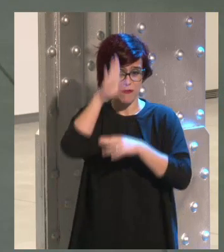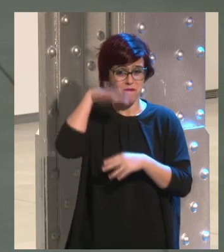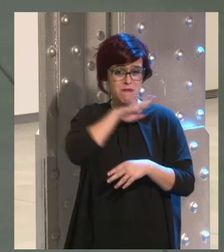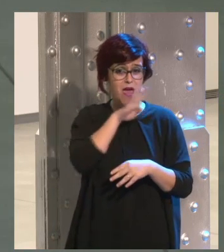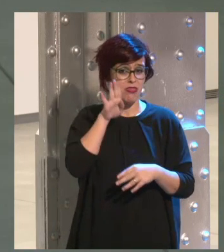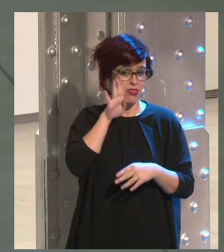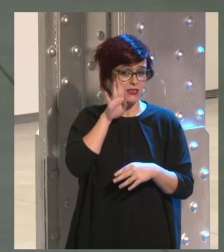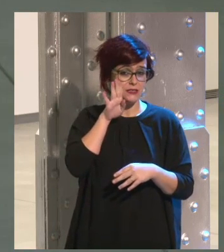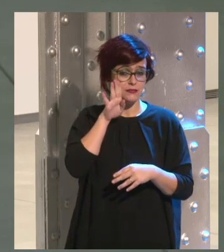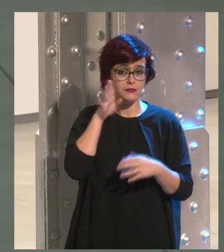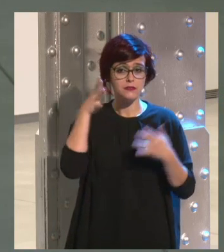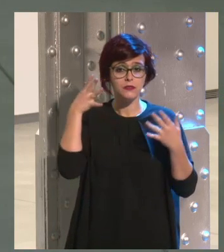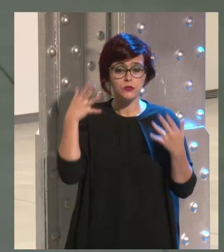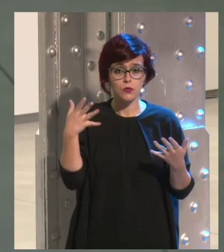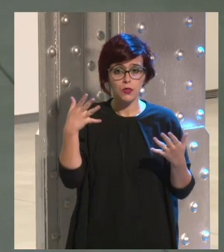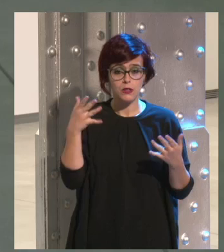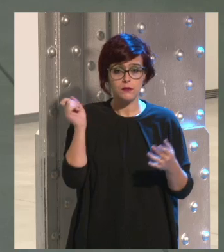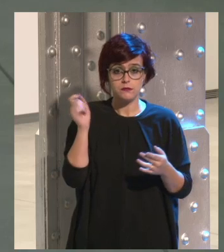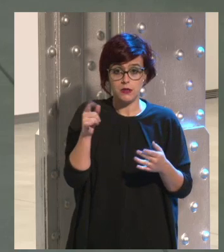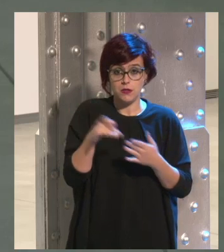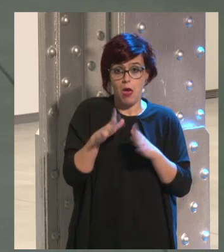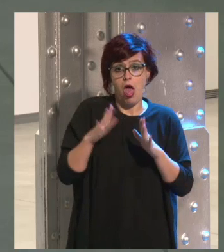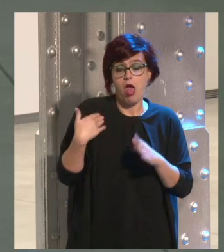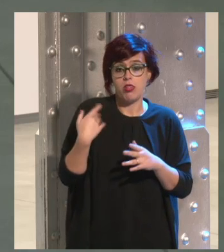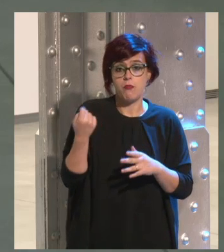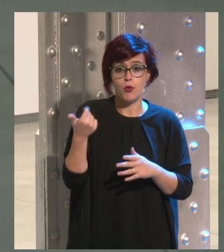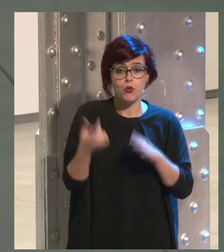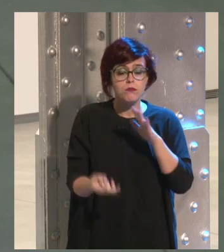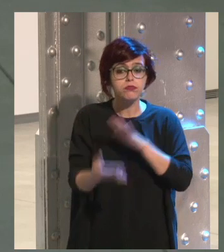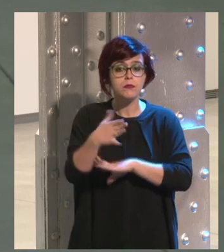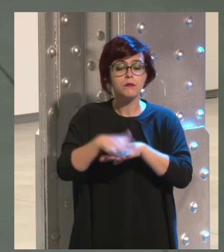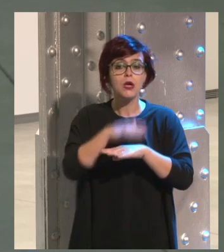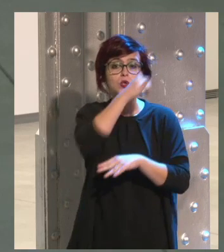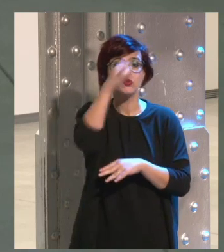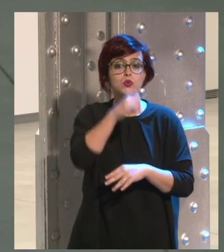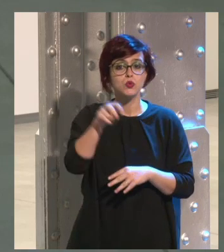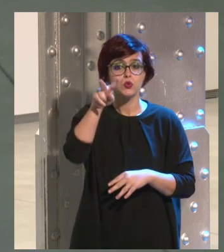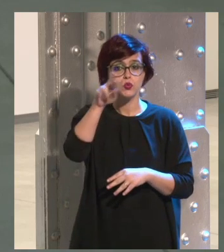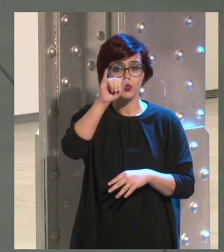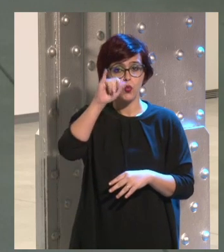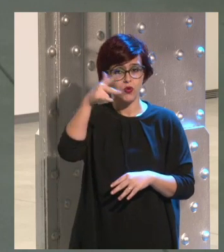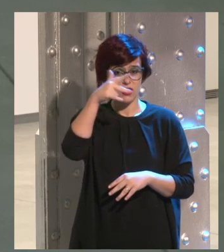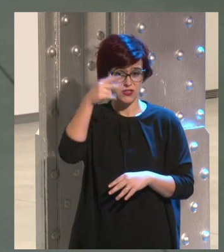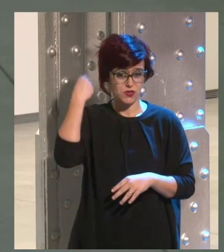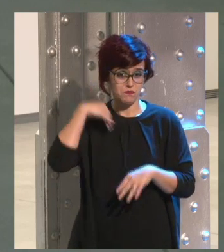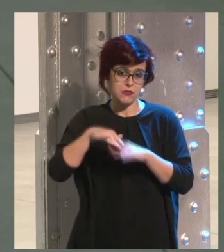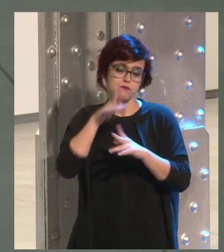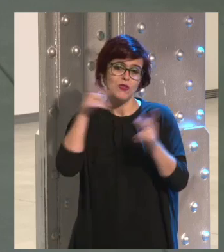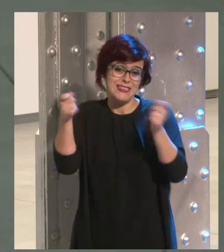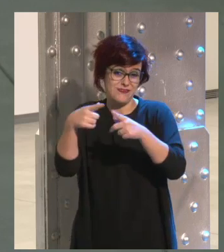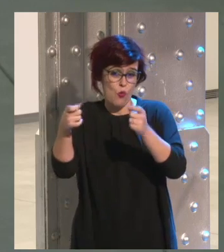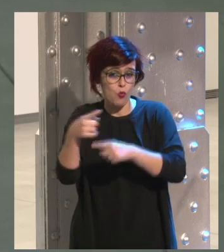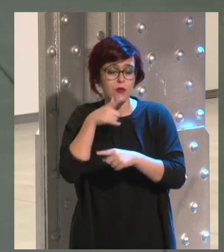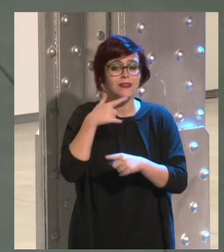y últimamente, bueno, hemos sacado un acuerdo con Zurich y Telefónica Seguros como una